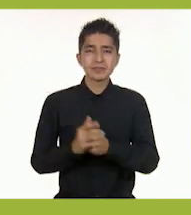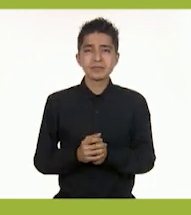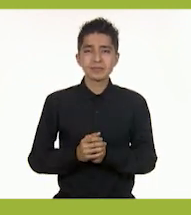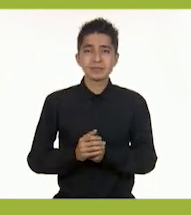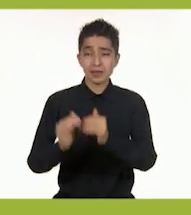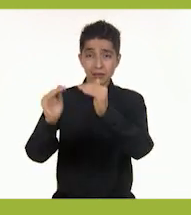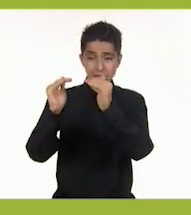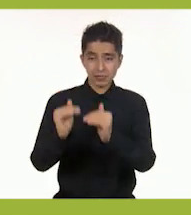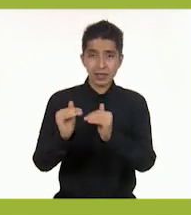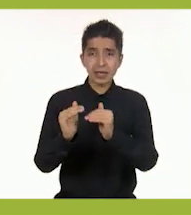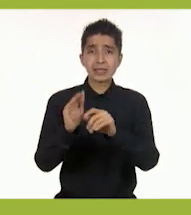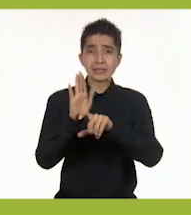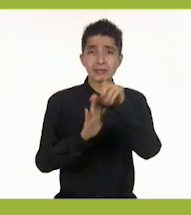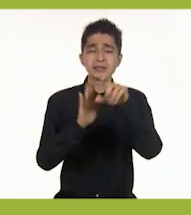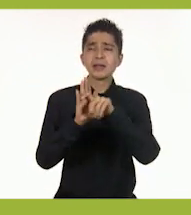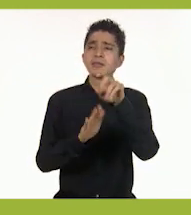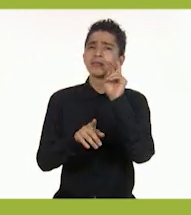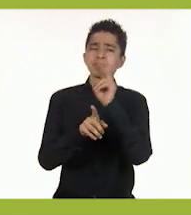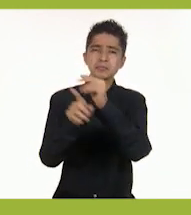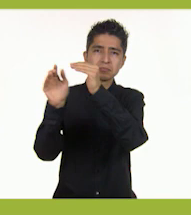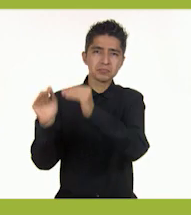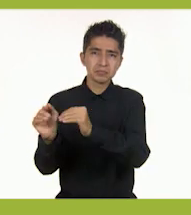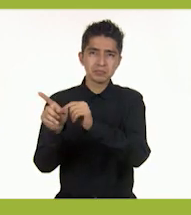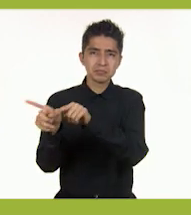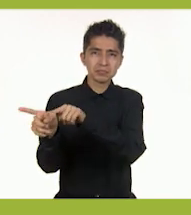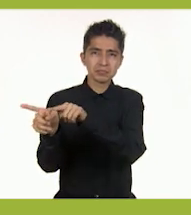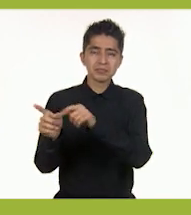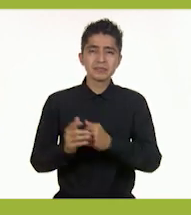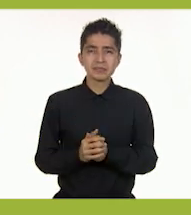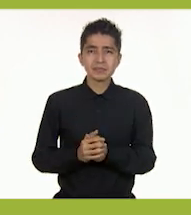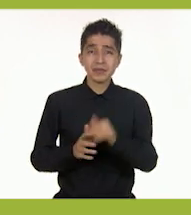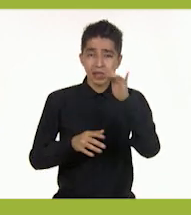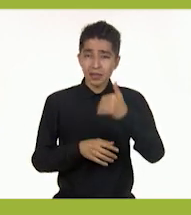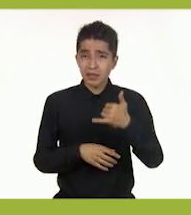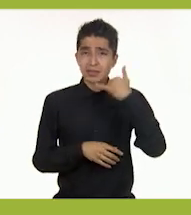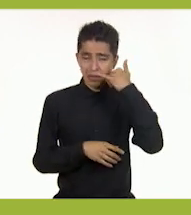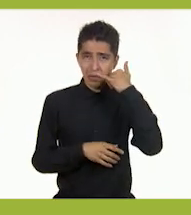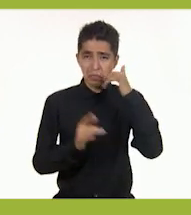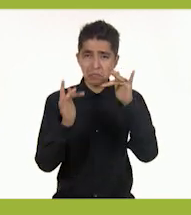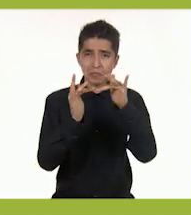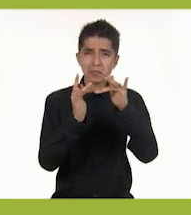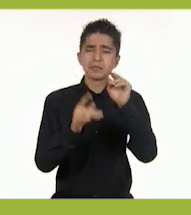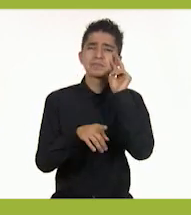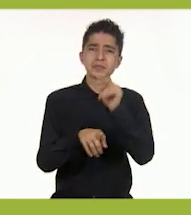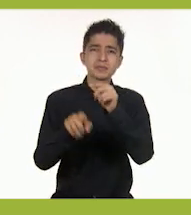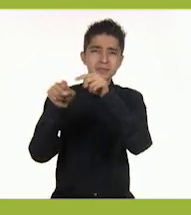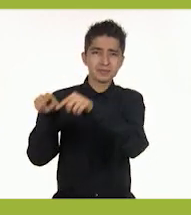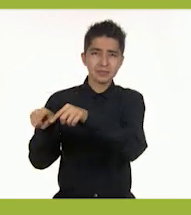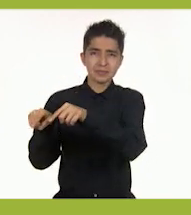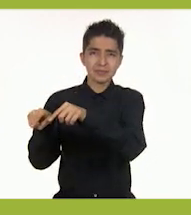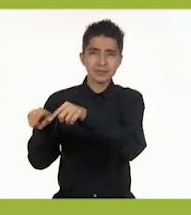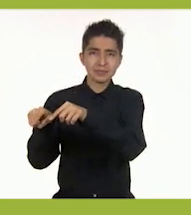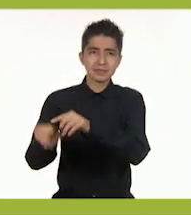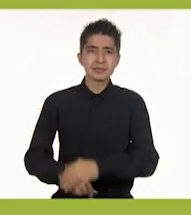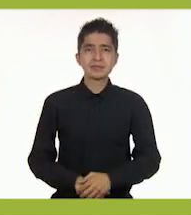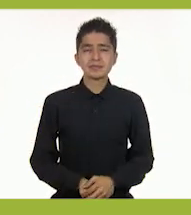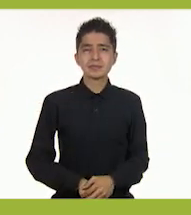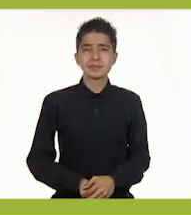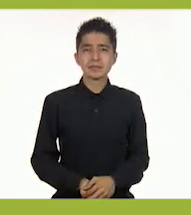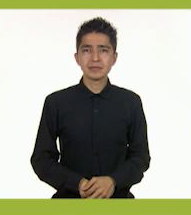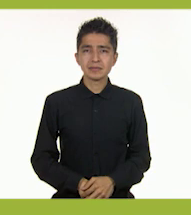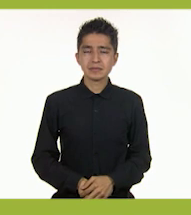Instagram, arroba cep-mx Teléfonos Educatel, 800-288